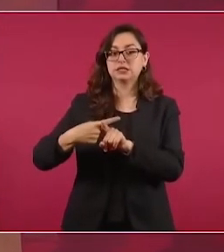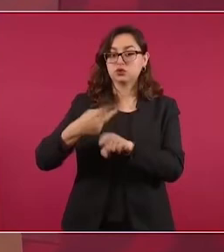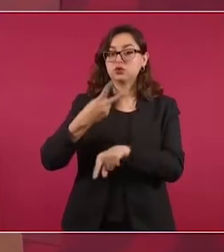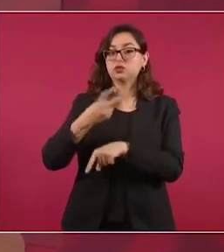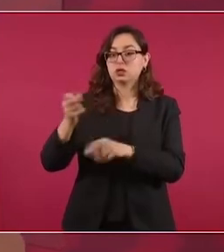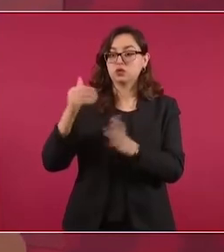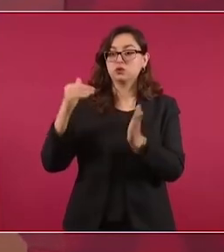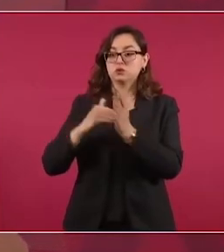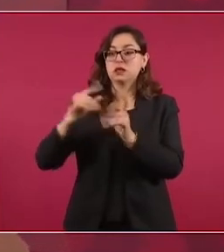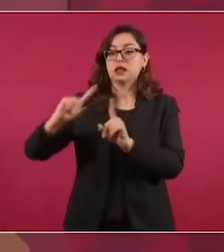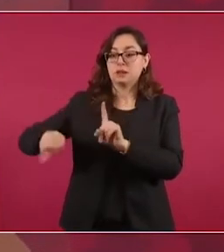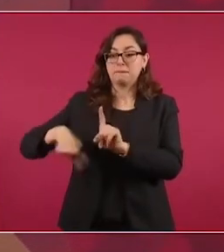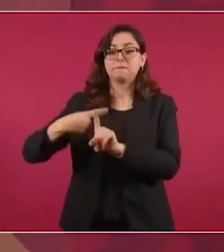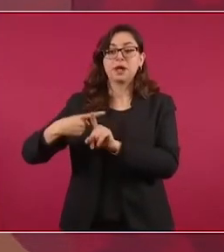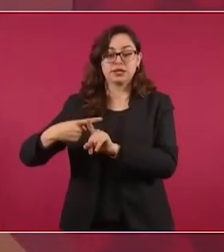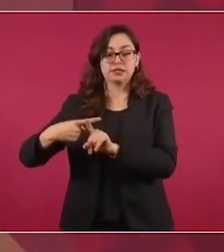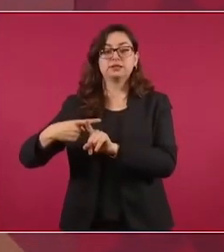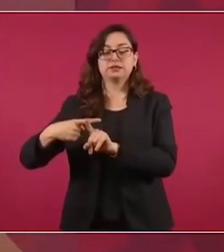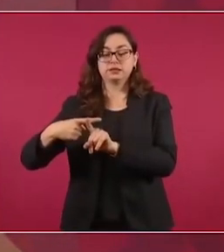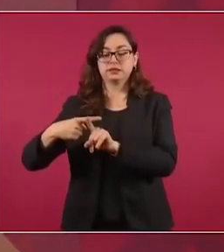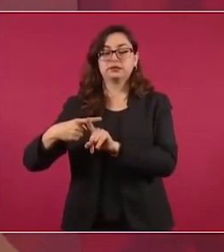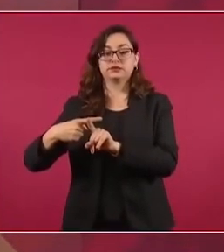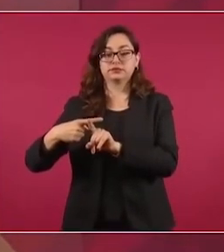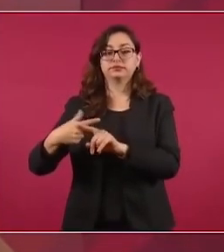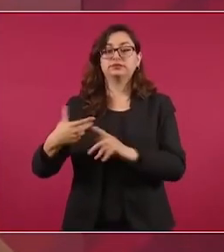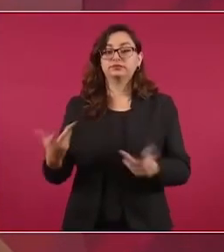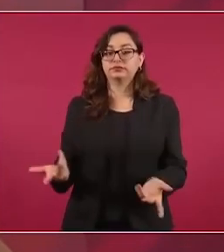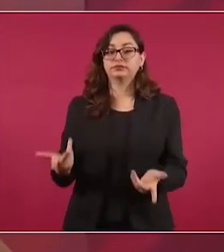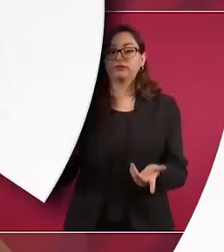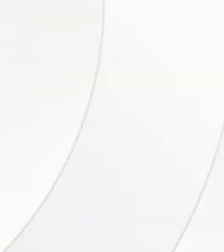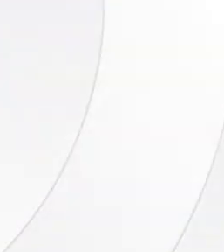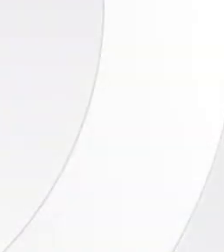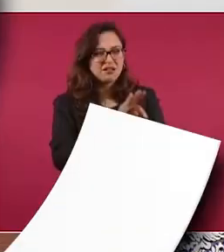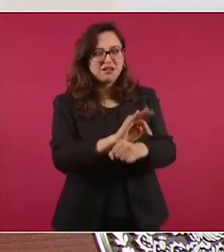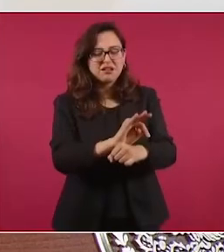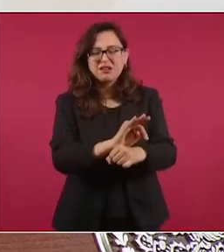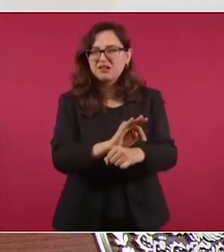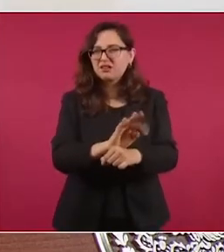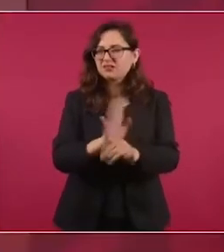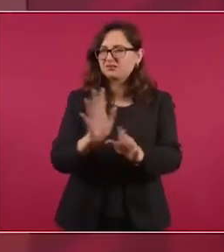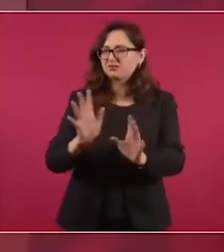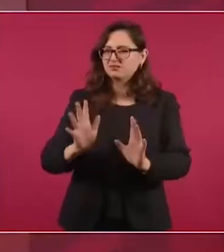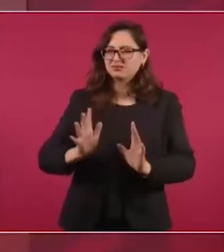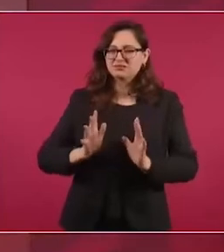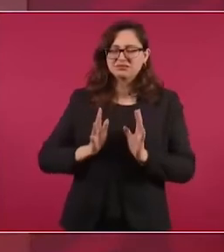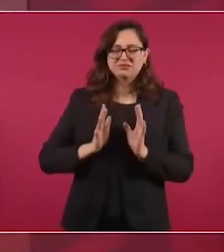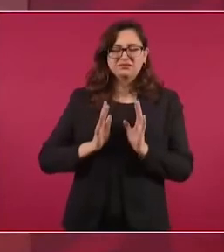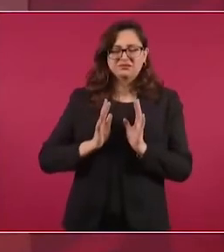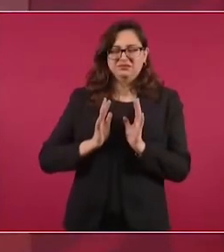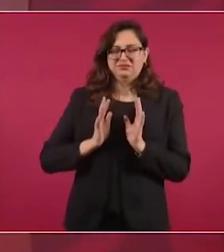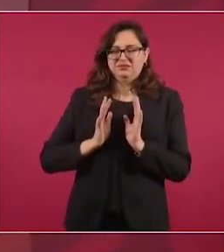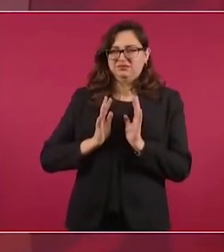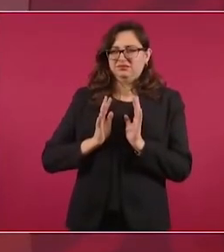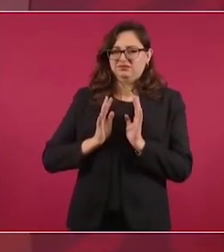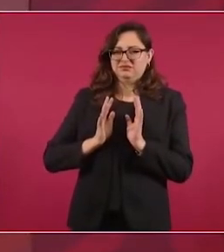y sobre todo la inversión extranjera. Y ya está difícil que alguien